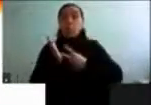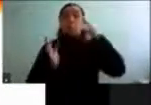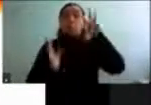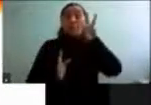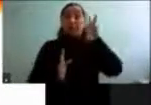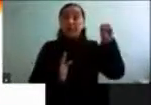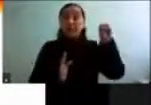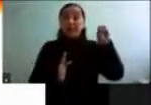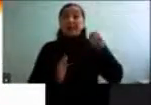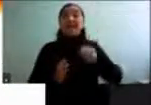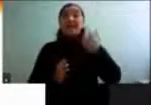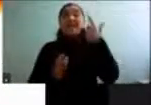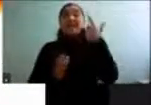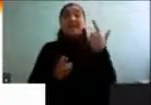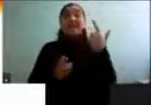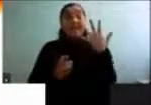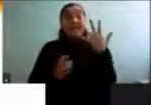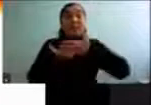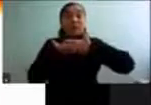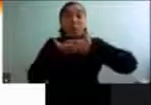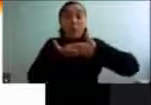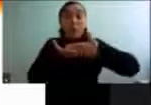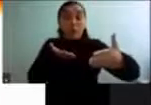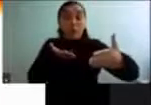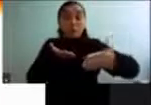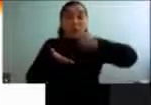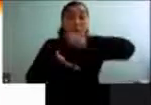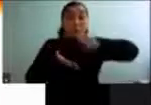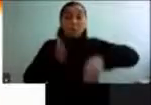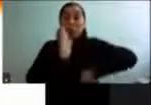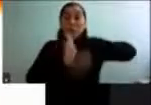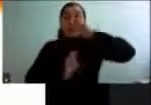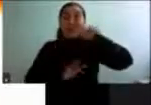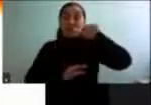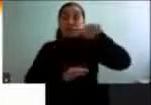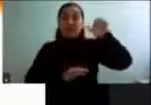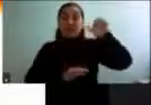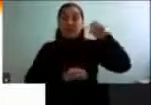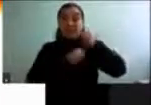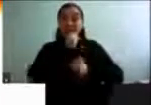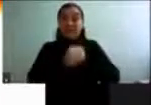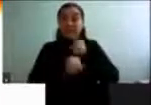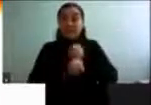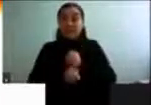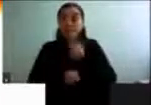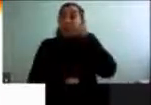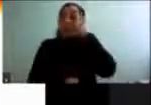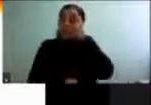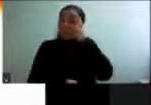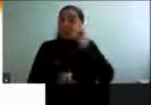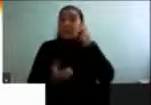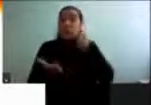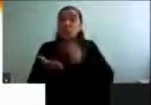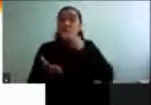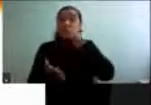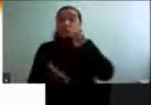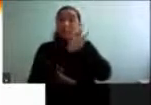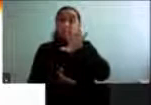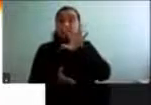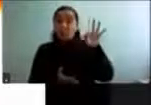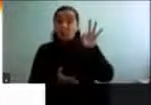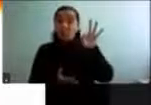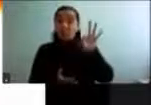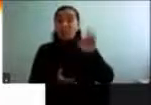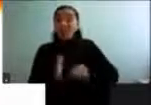75 millones de personas sobre 60 años. Y se estima que para el año 2050, esto